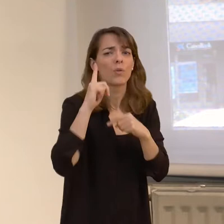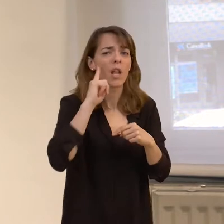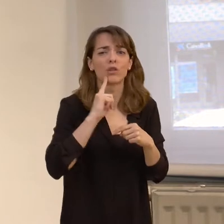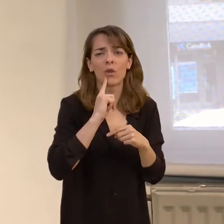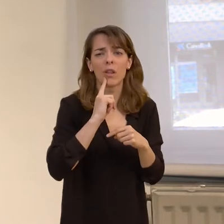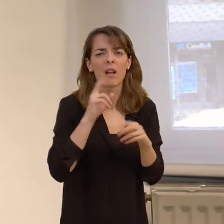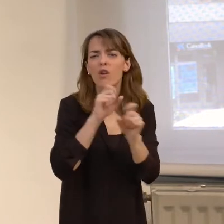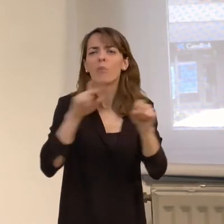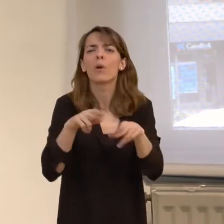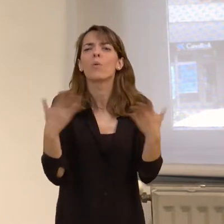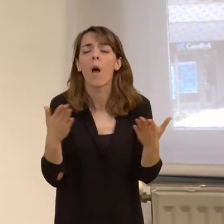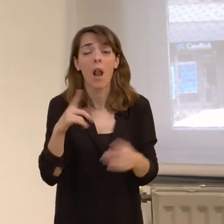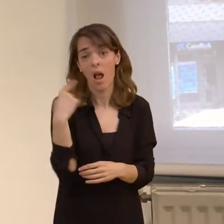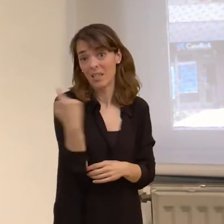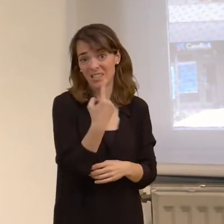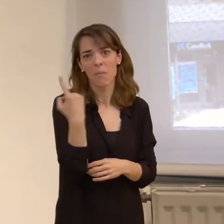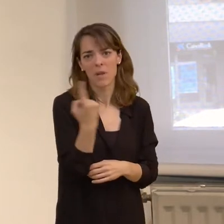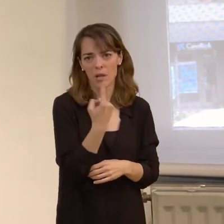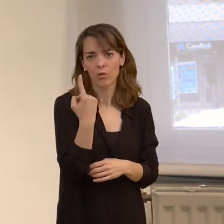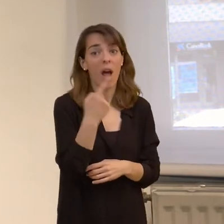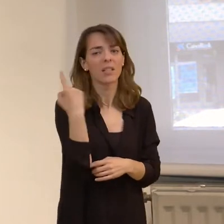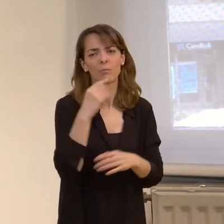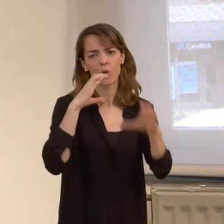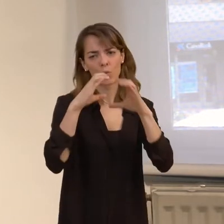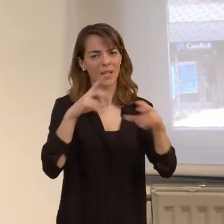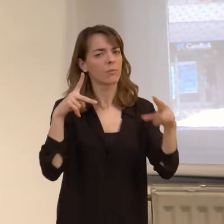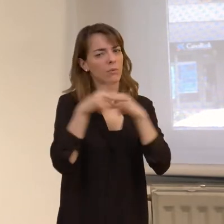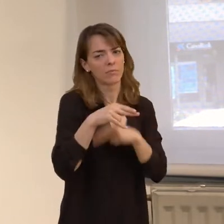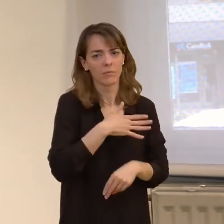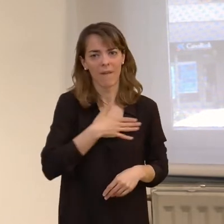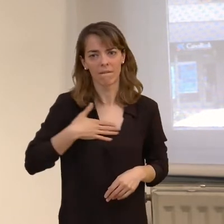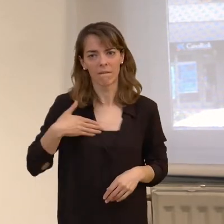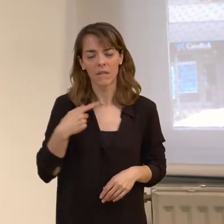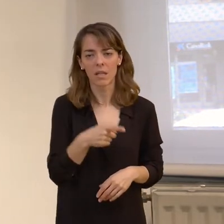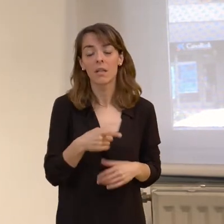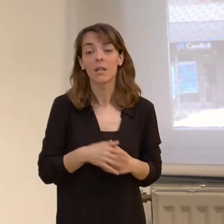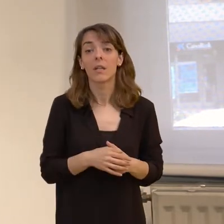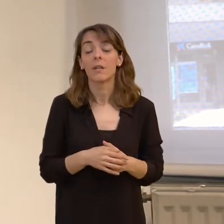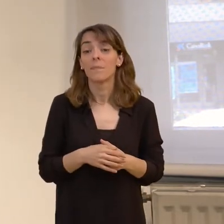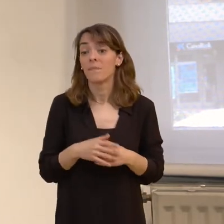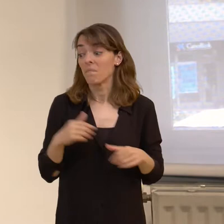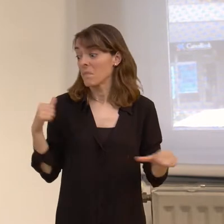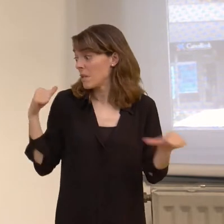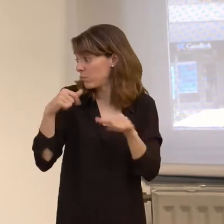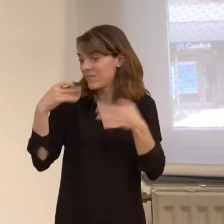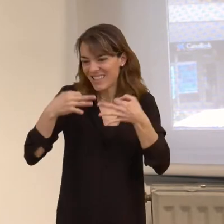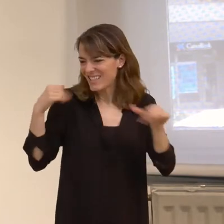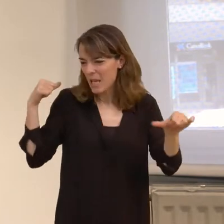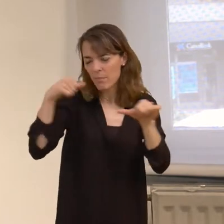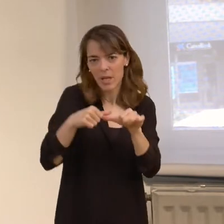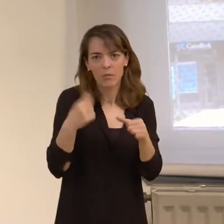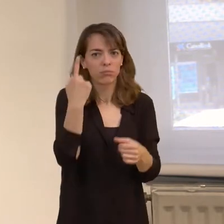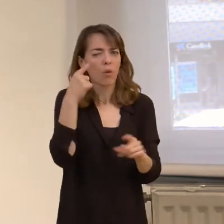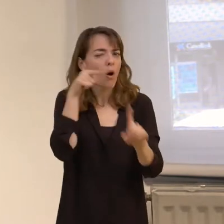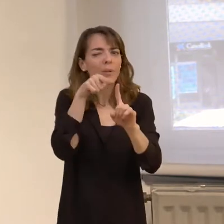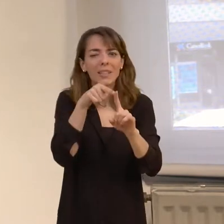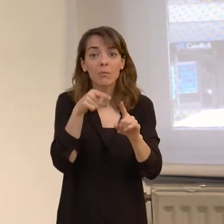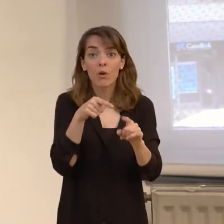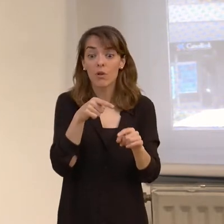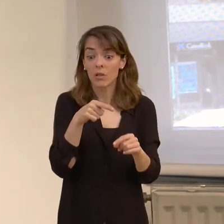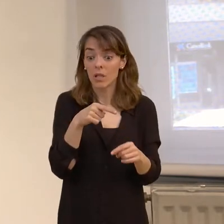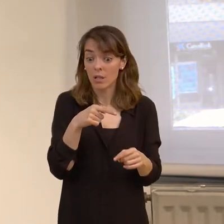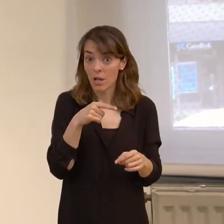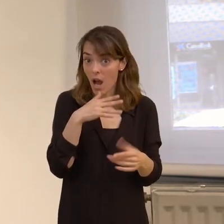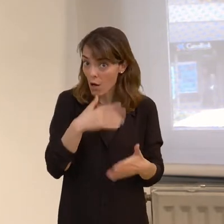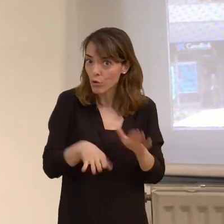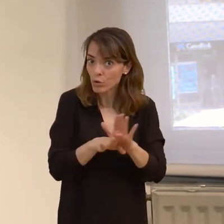es el aislamiento, fundamentalmente el aislamiento comunicativo. En este sentido, desde siempre yo creo que una de las metas ha